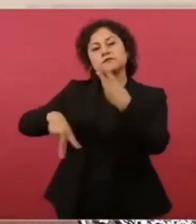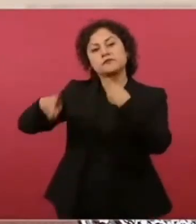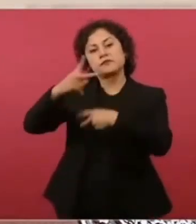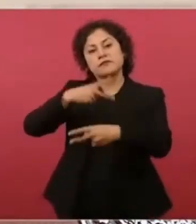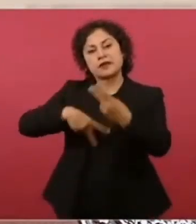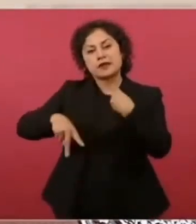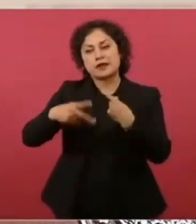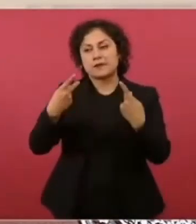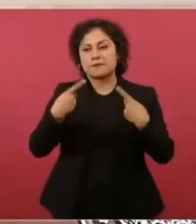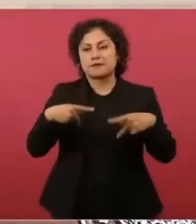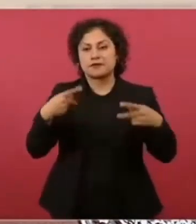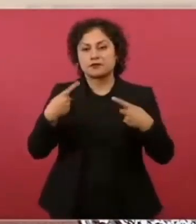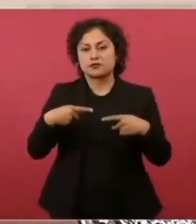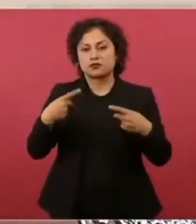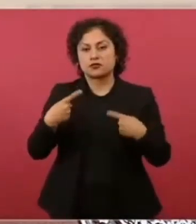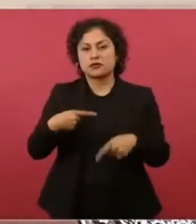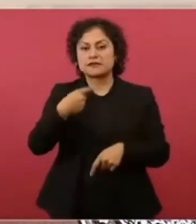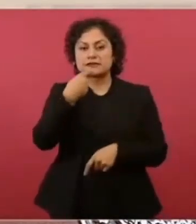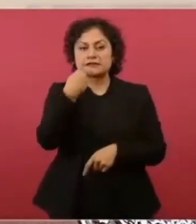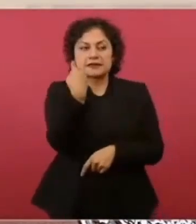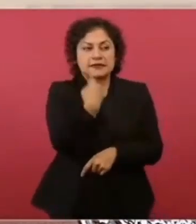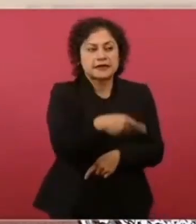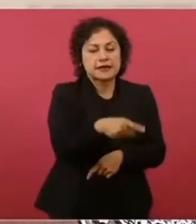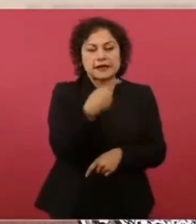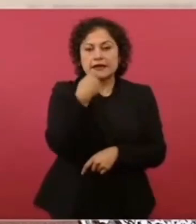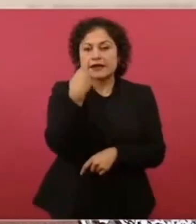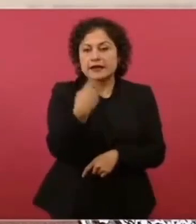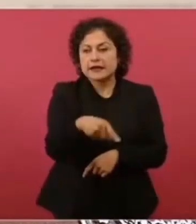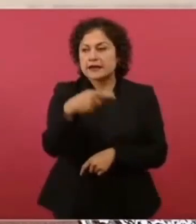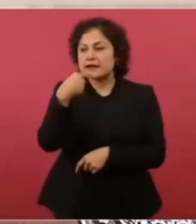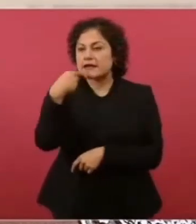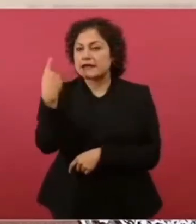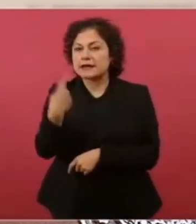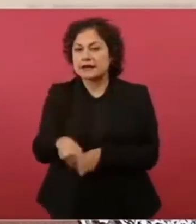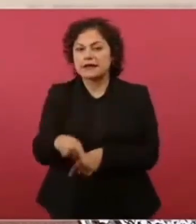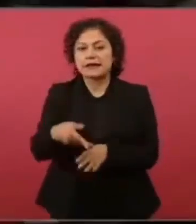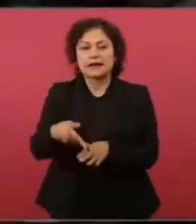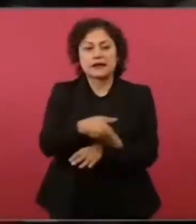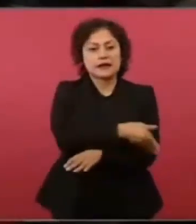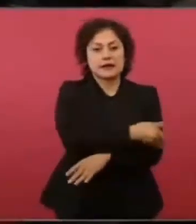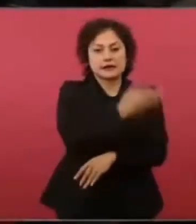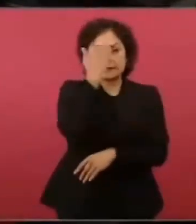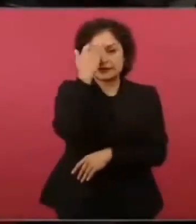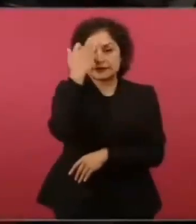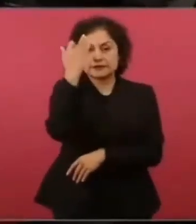todos los damnificados de la política neoliberal. Imagínense.